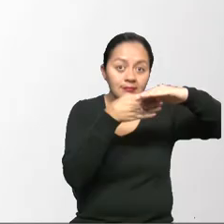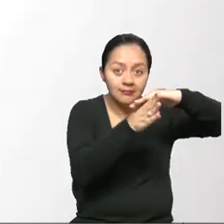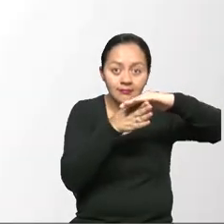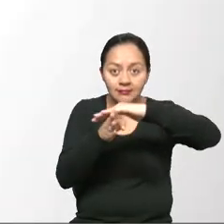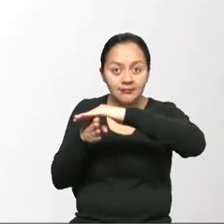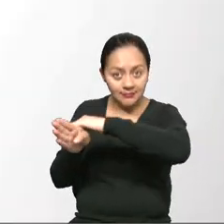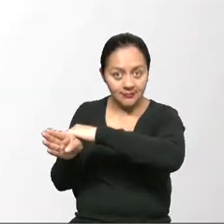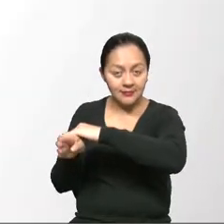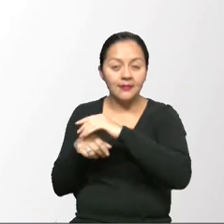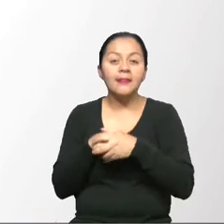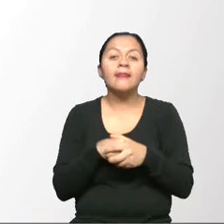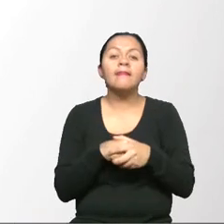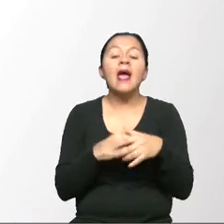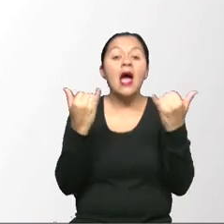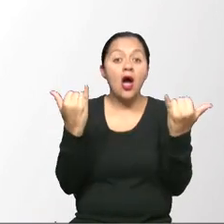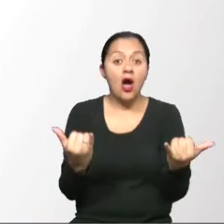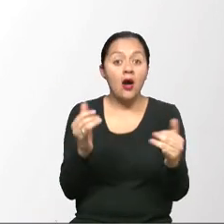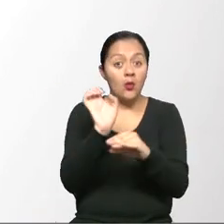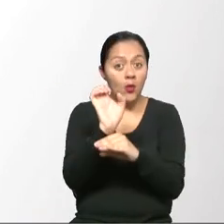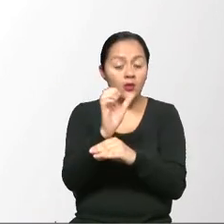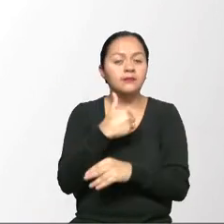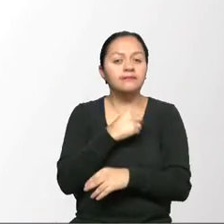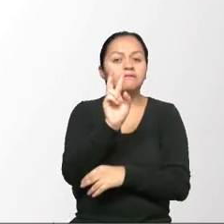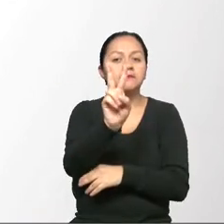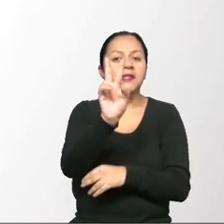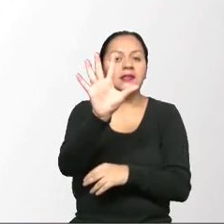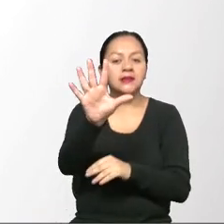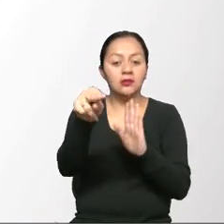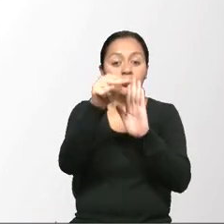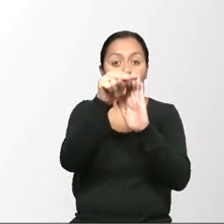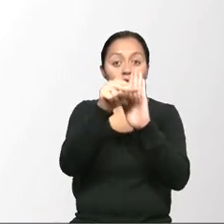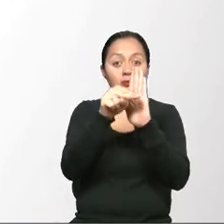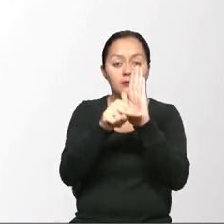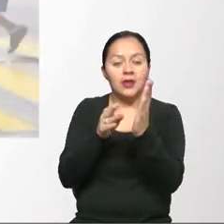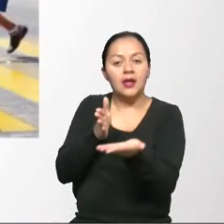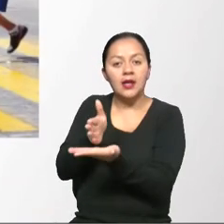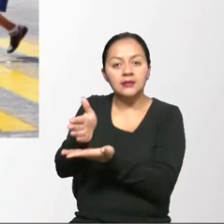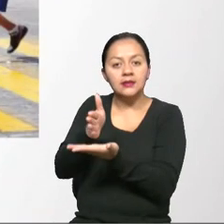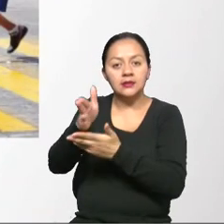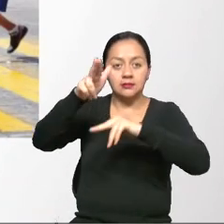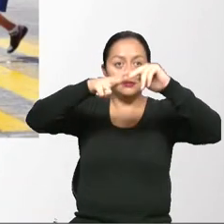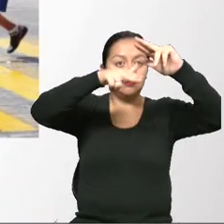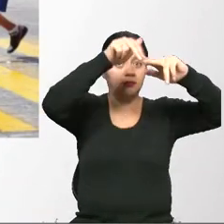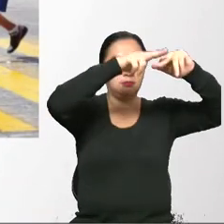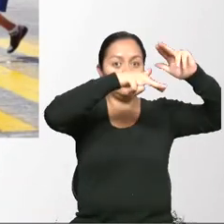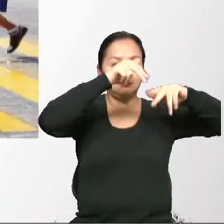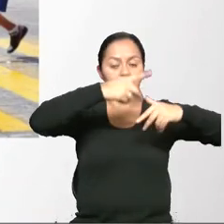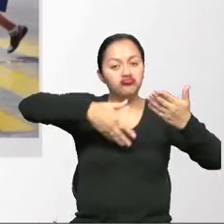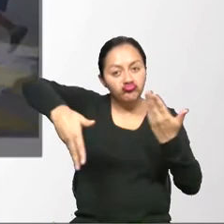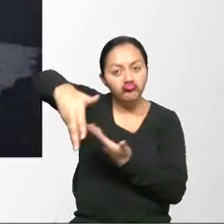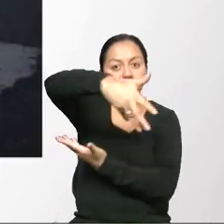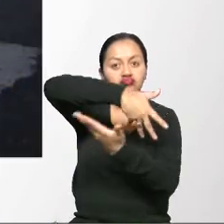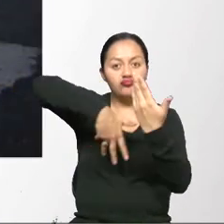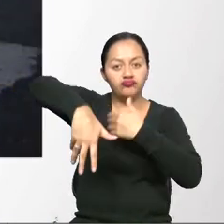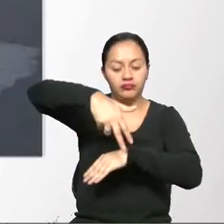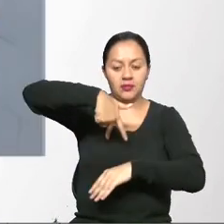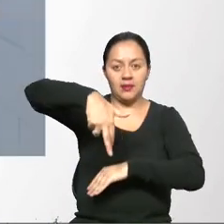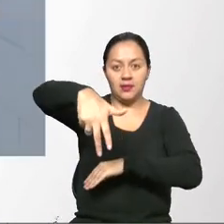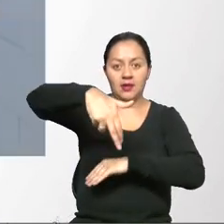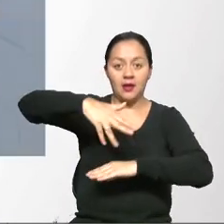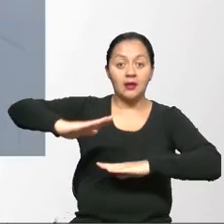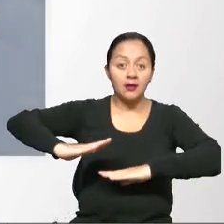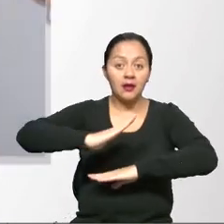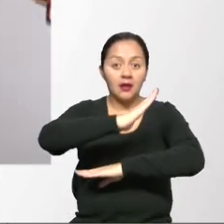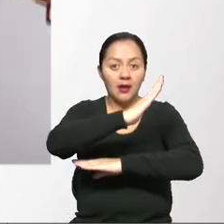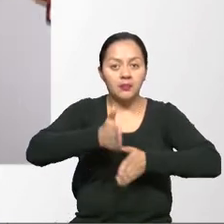Actualmente, el país cuenta con 25 normas de accesibilidad al entorno construido en vías de circulación peatonal, rampas,